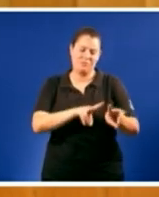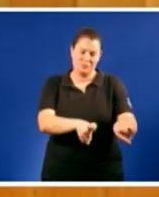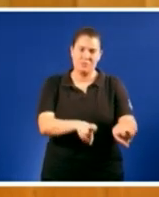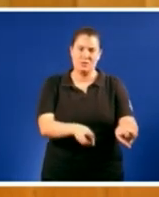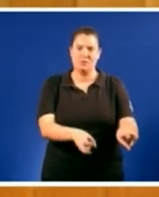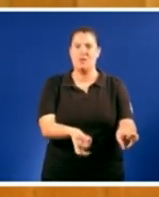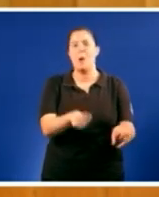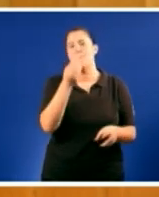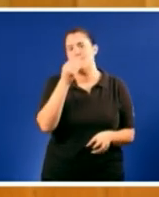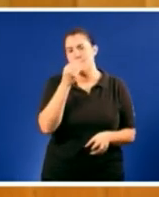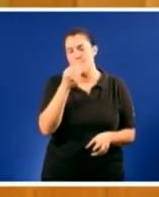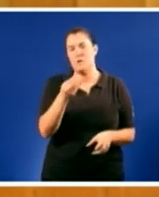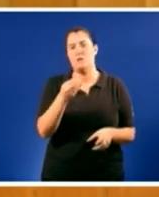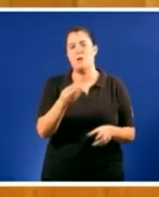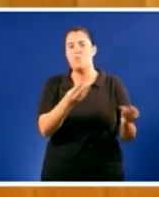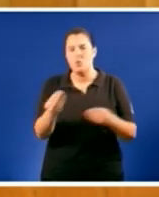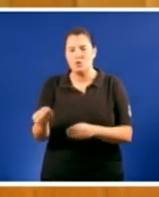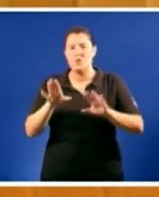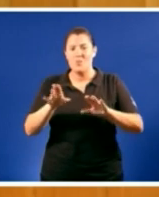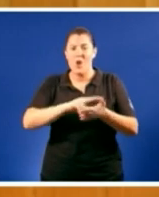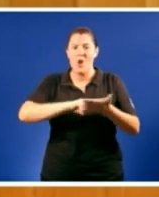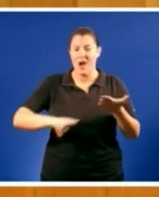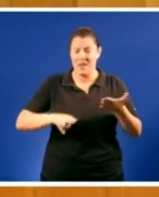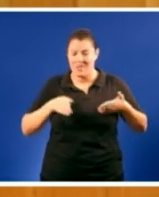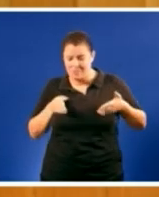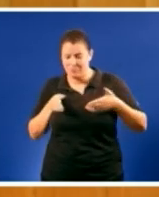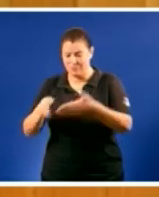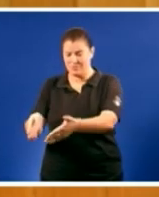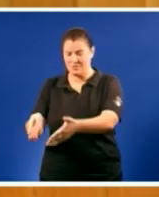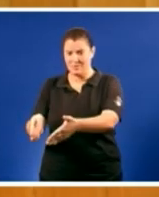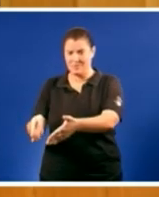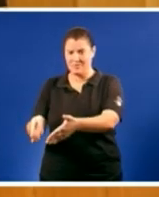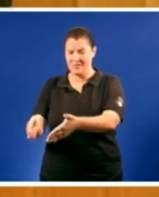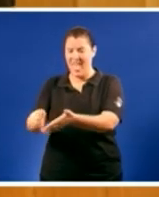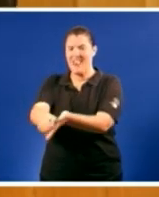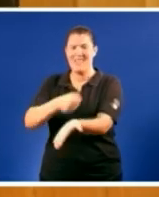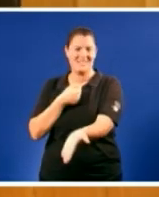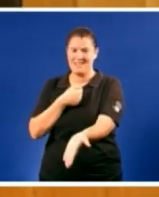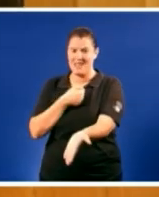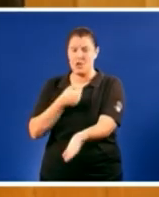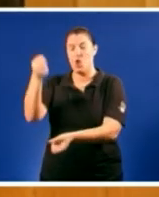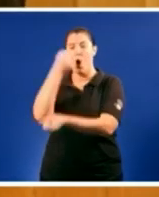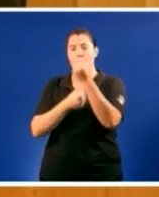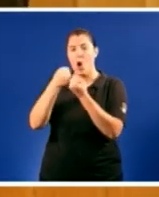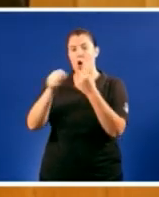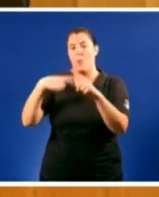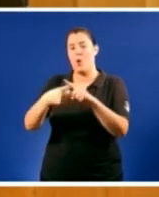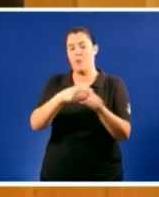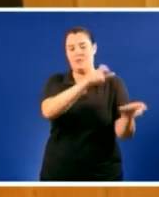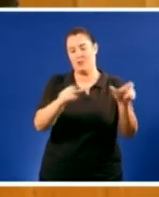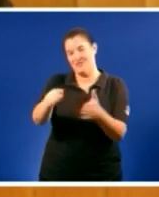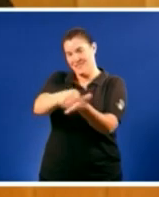millóns de bocas pero Galiza vai camiño de convertirse nun deserto económico e poboacional